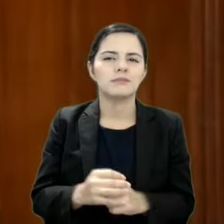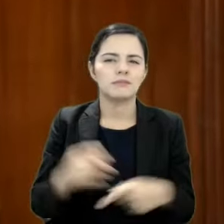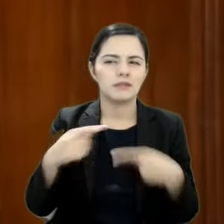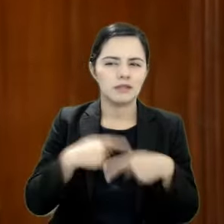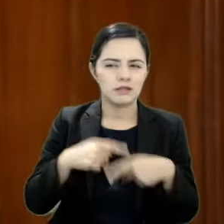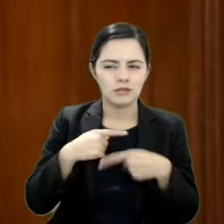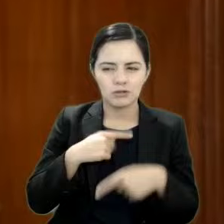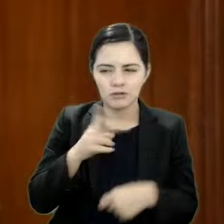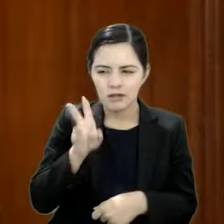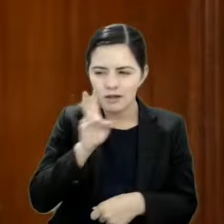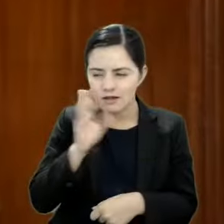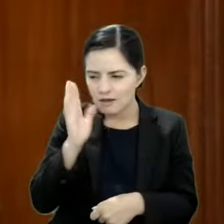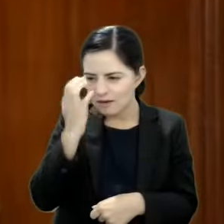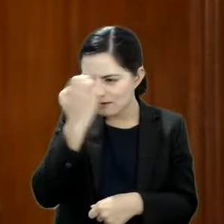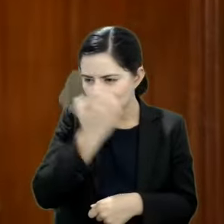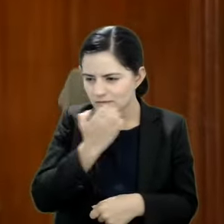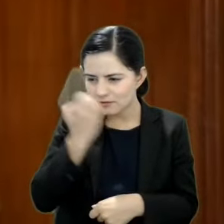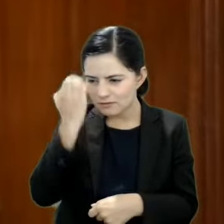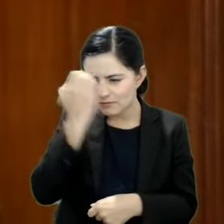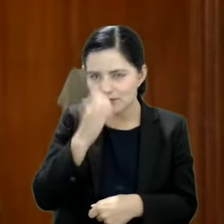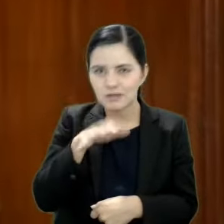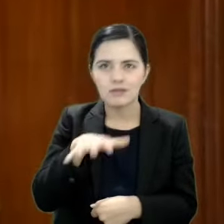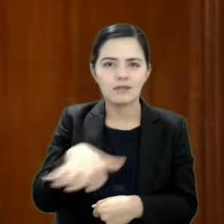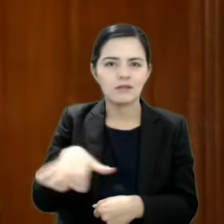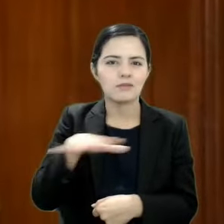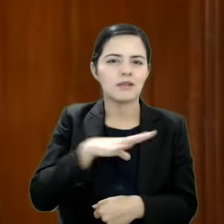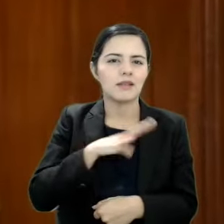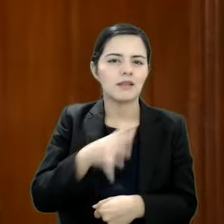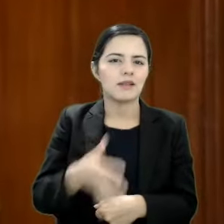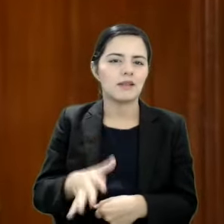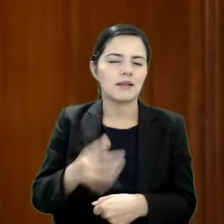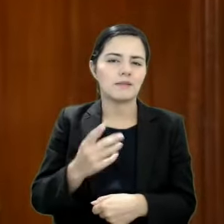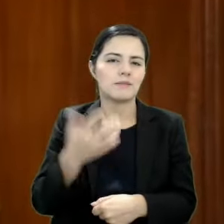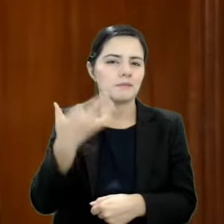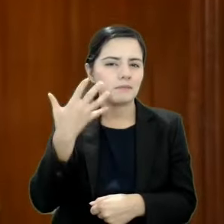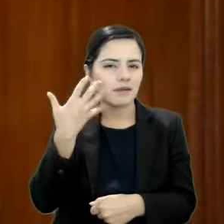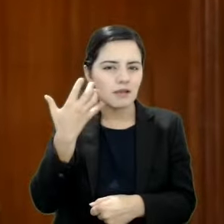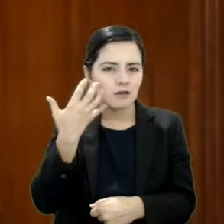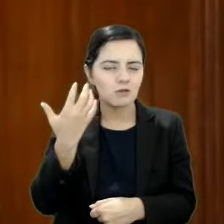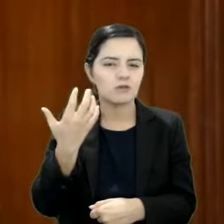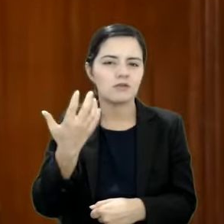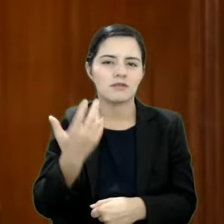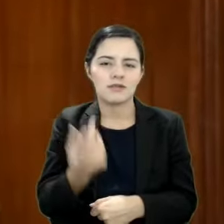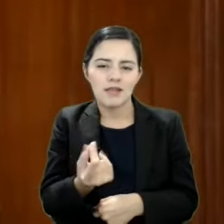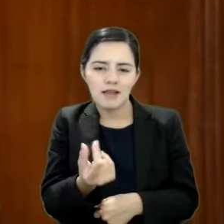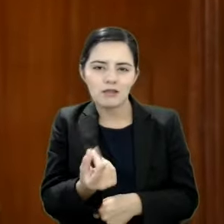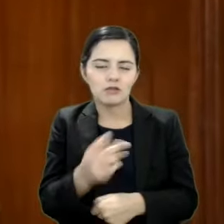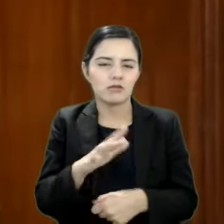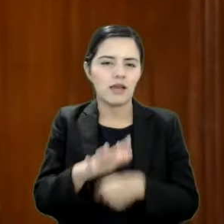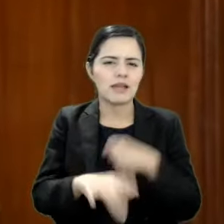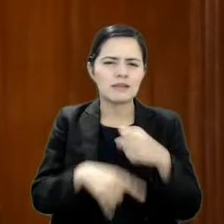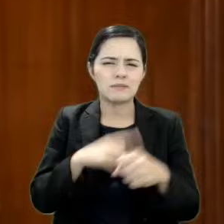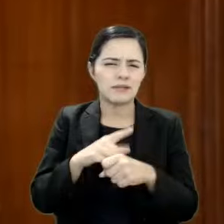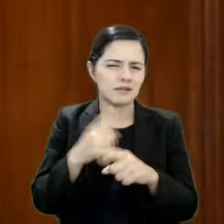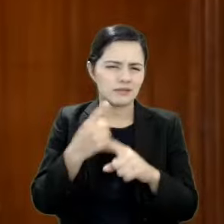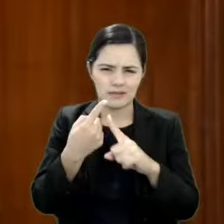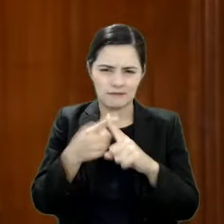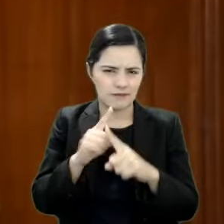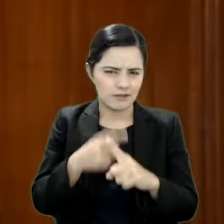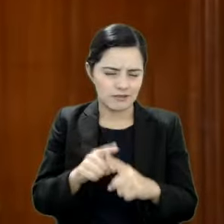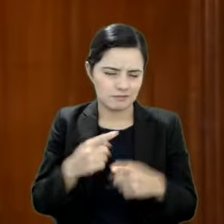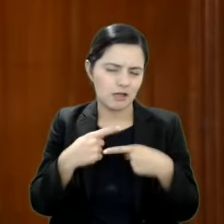poblacional de perros, gatos y animales de compañía, en donde alrededor